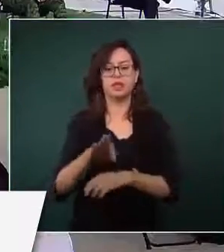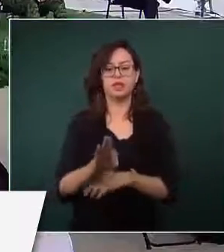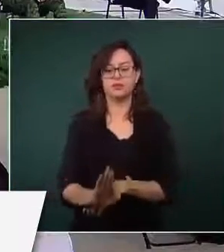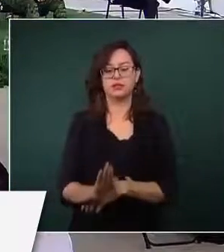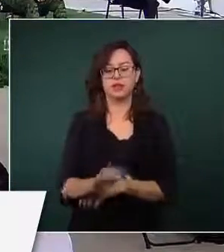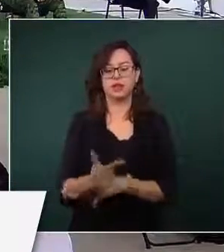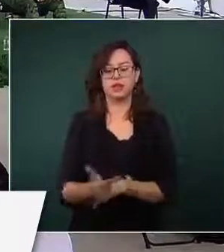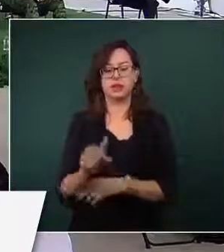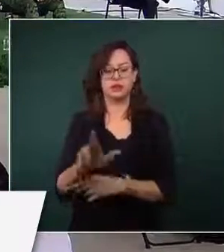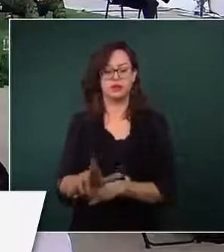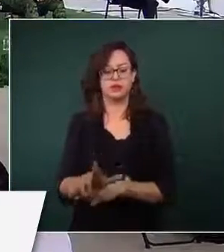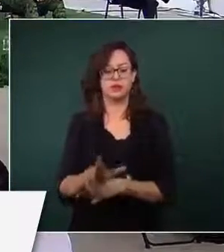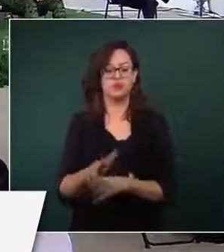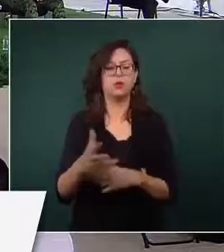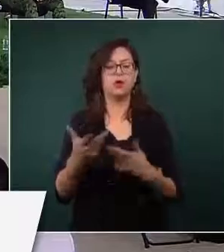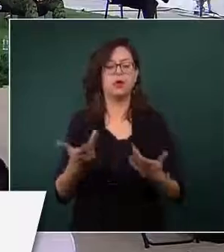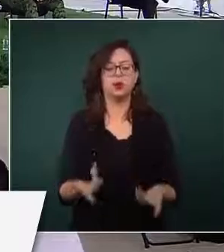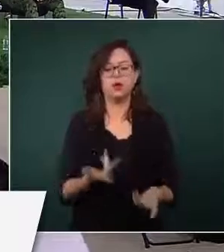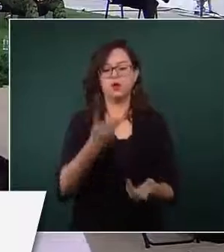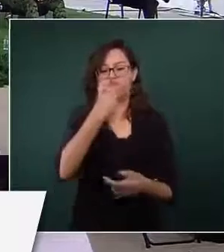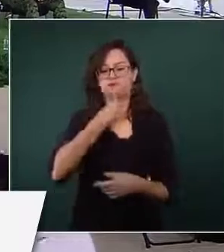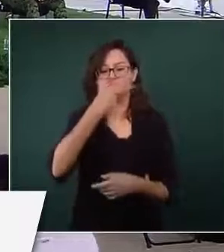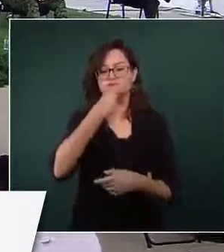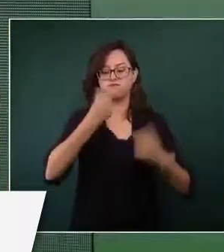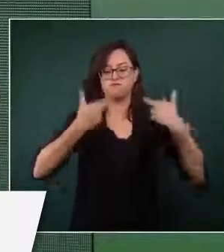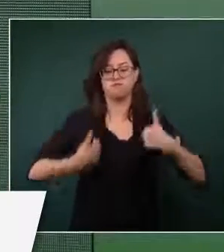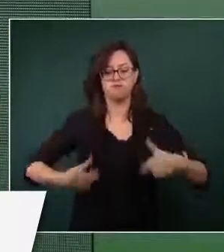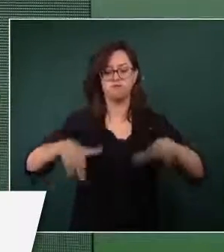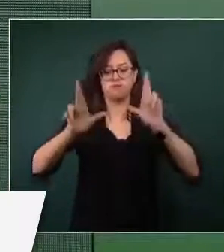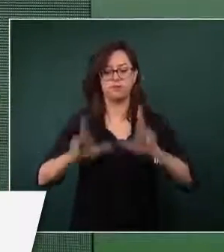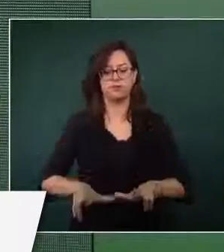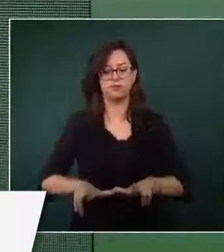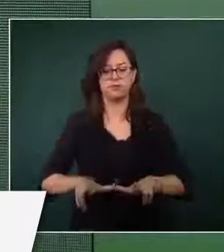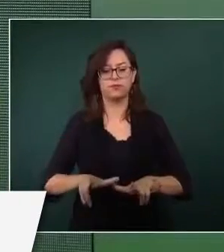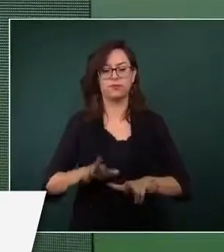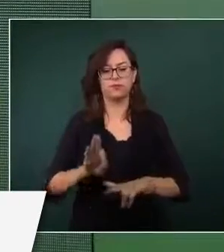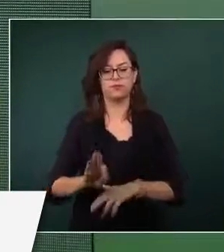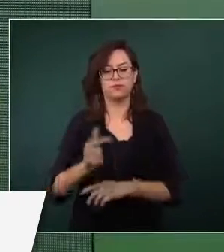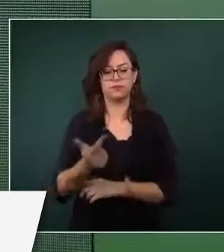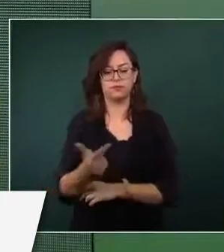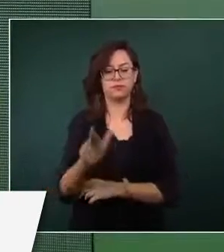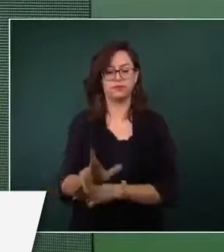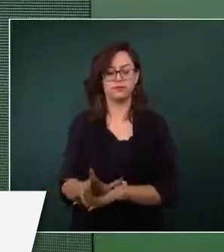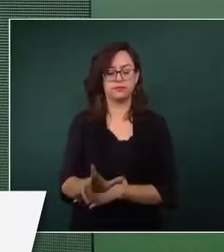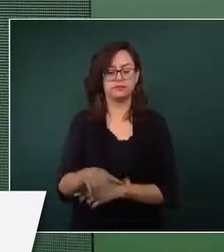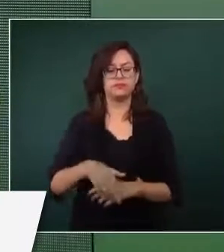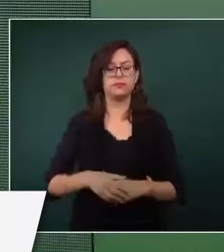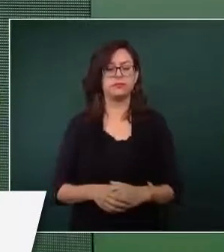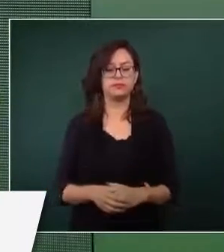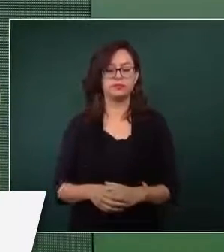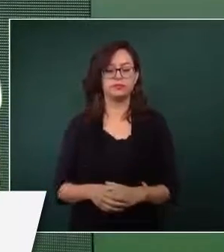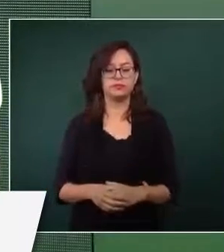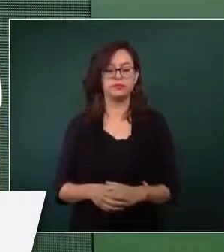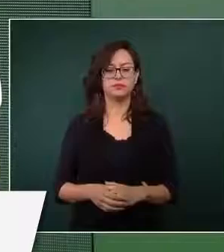caso el delegado de la Fiscalía General de la República,